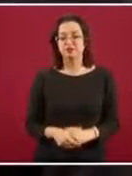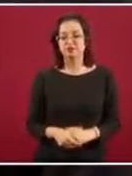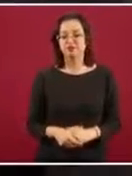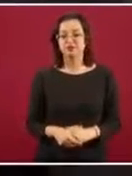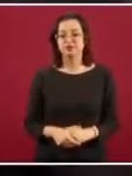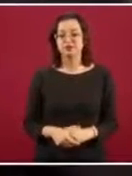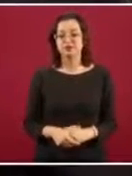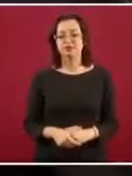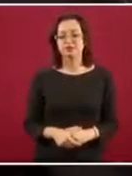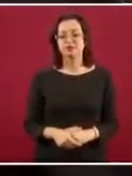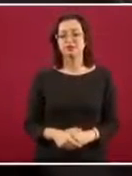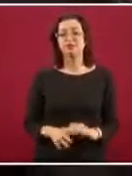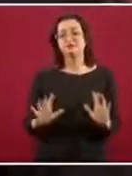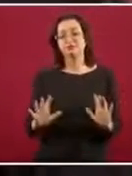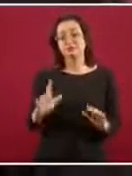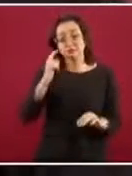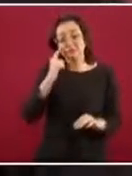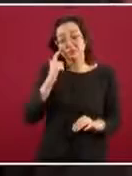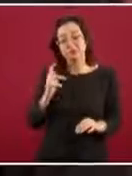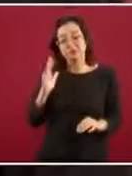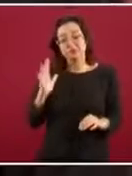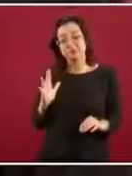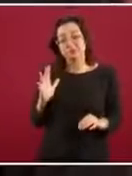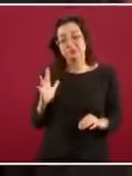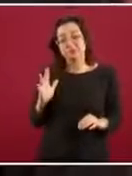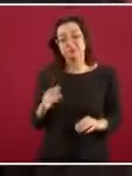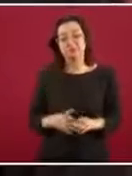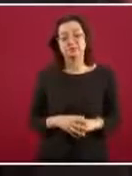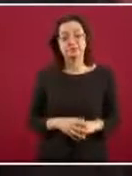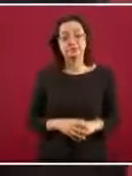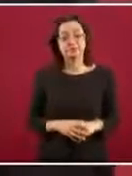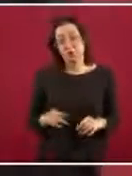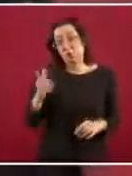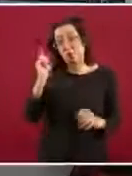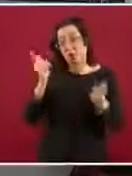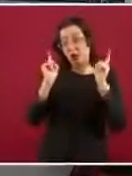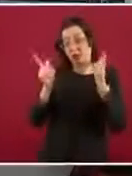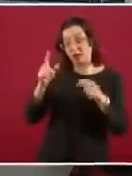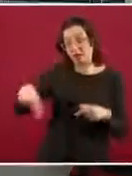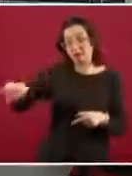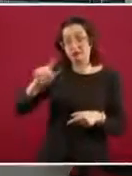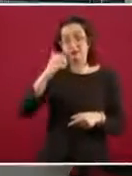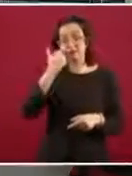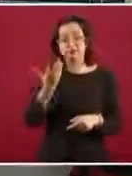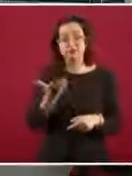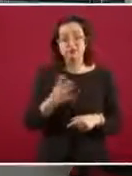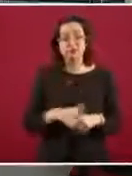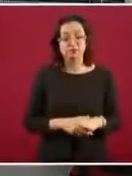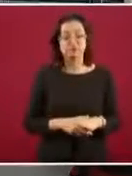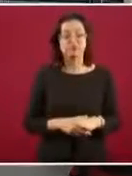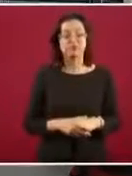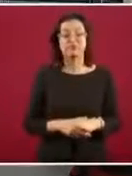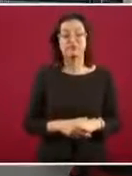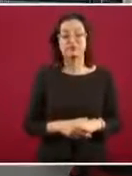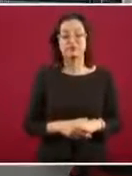a ver si se animan. Sí, señor. O sea, cuánto sería el